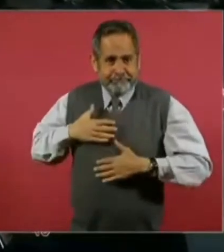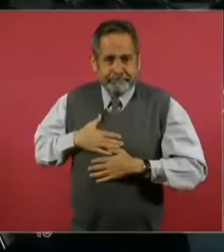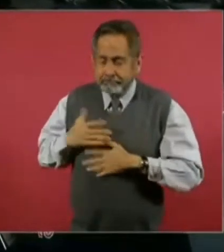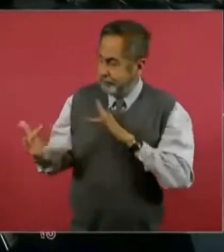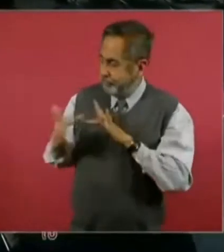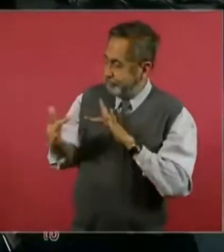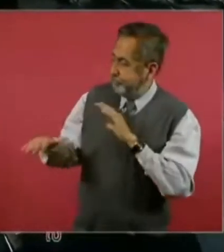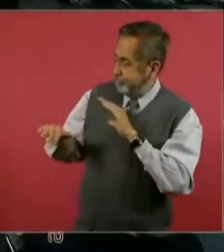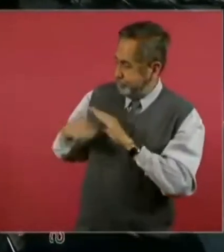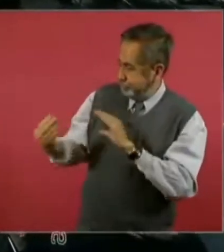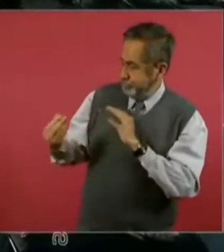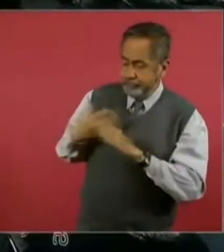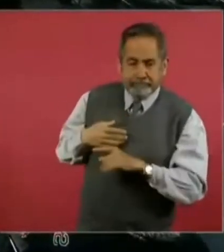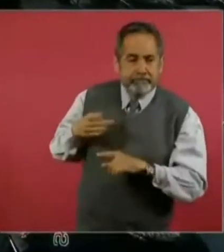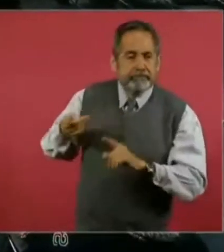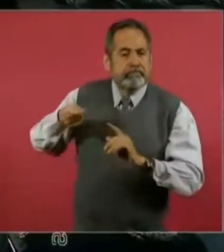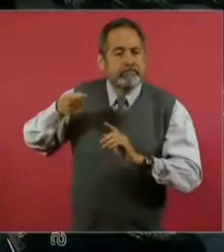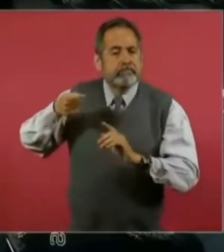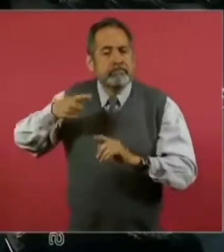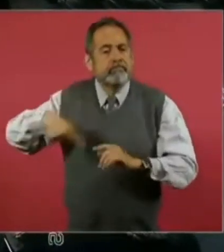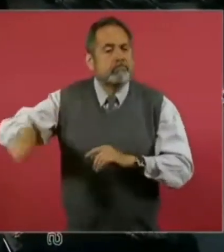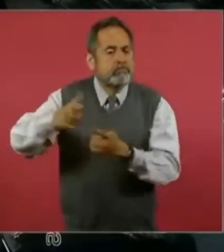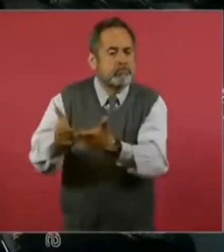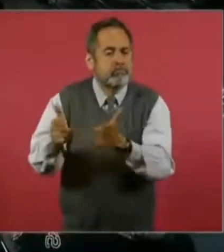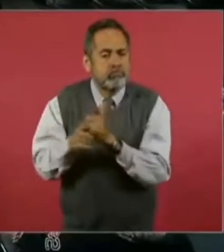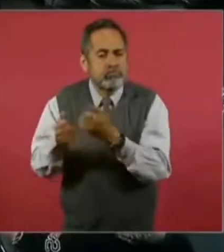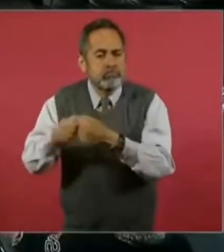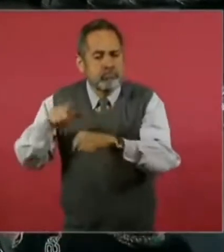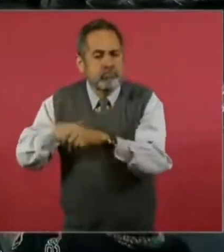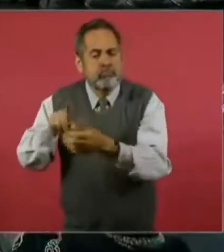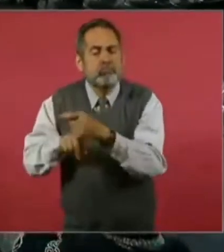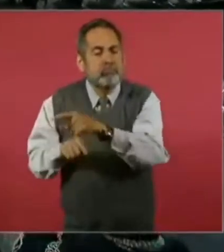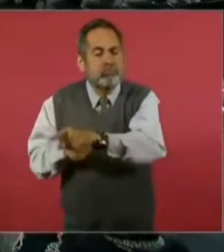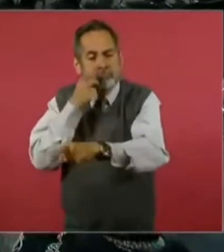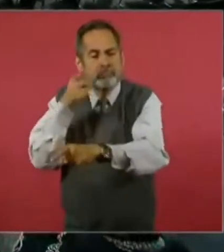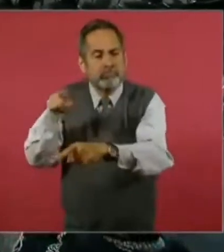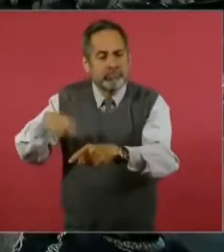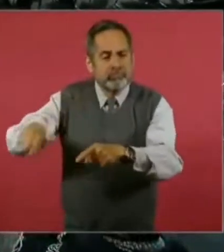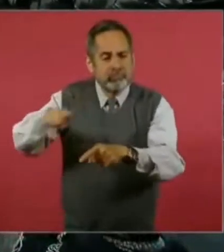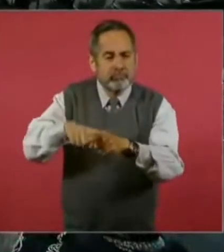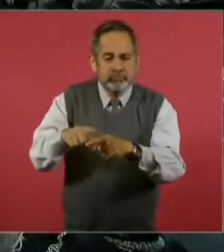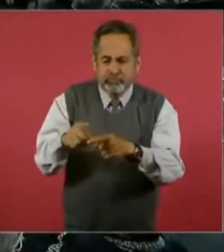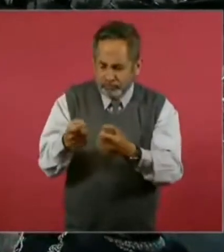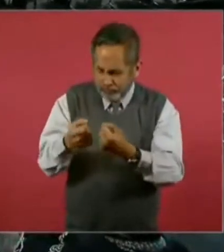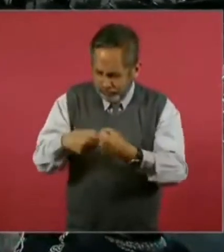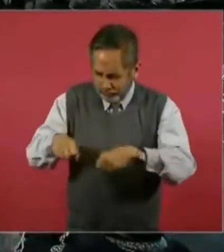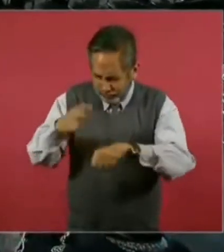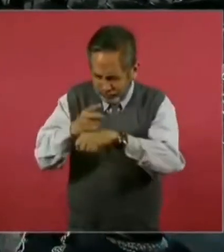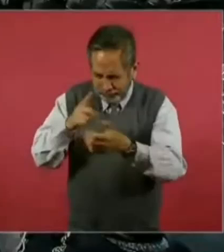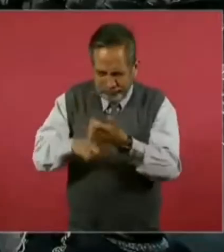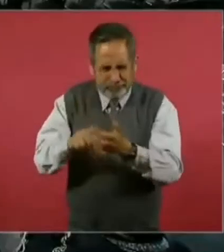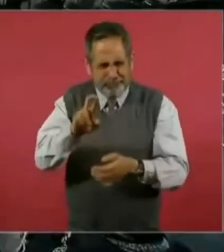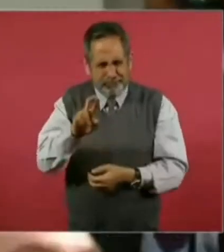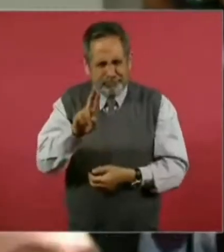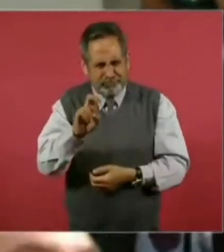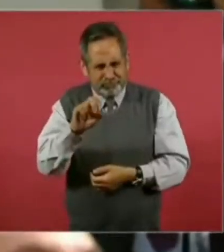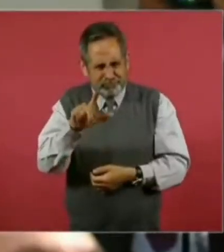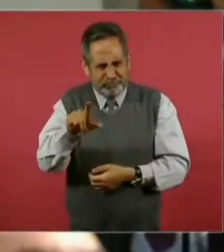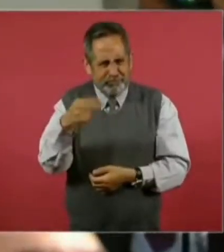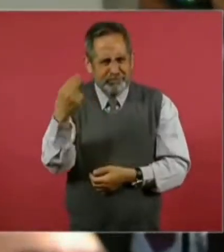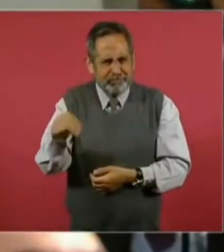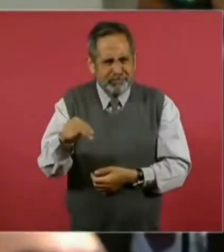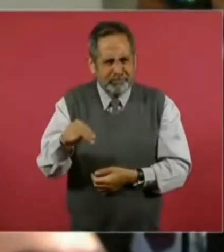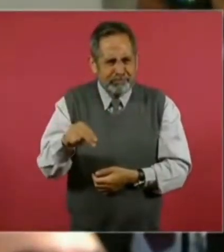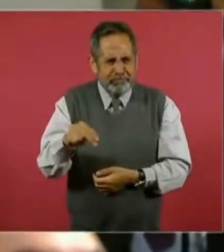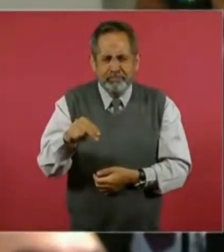productores del sector social que corresponden a la sociedad de producción rural, que se llama